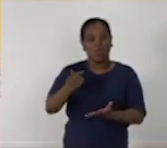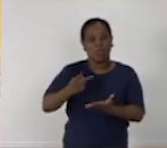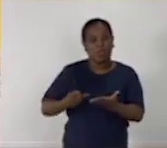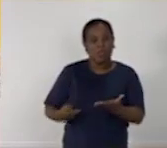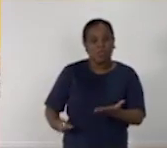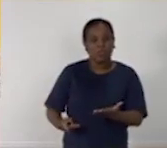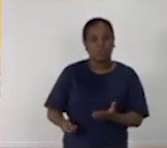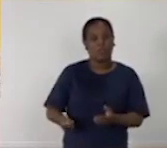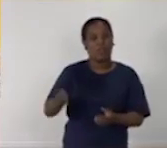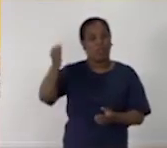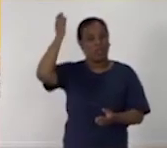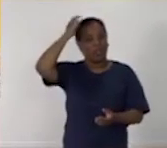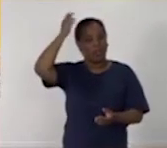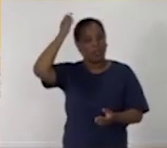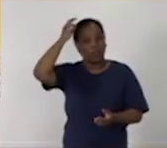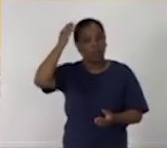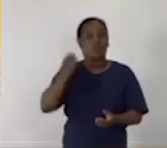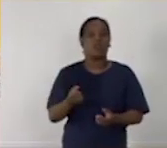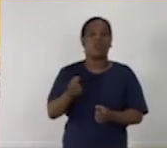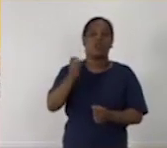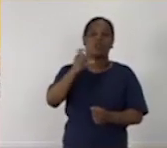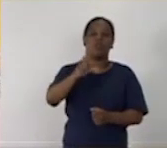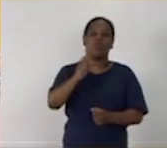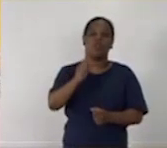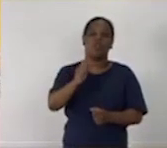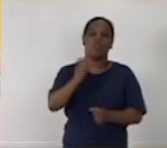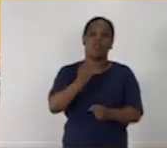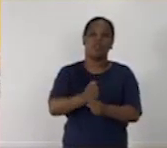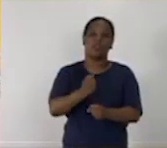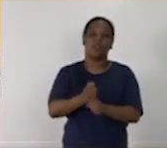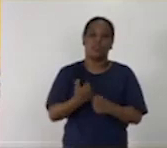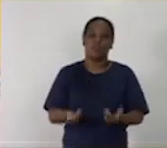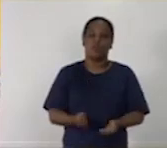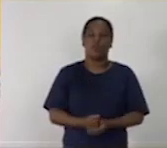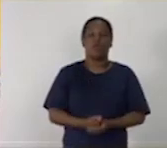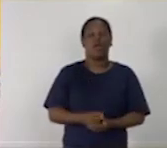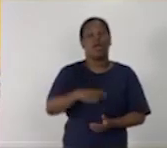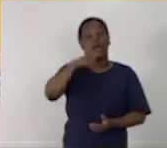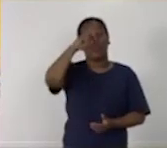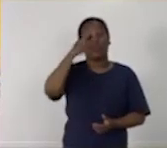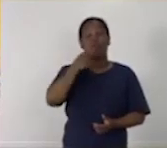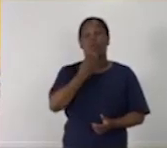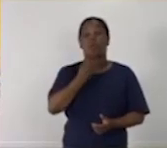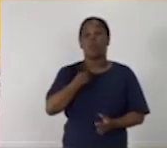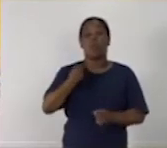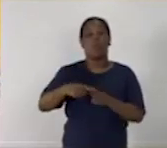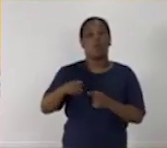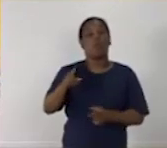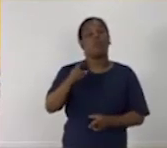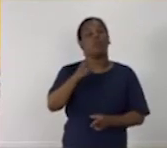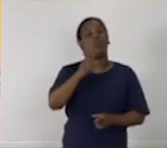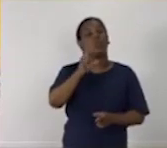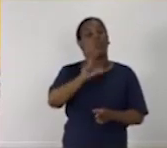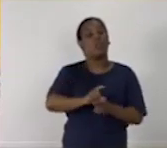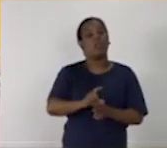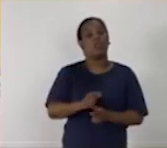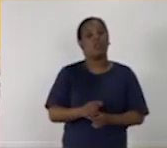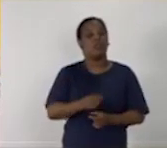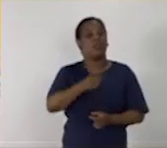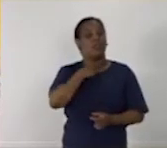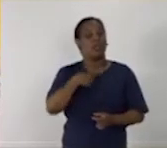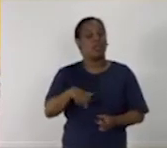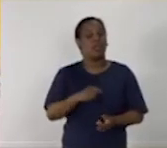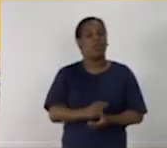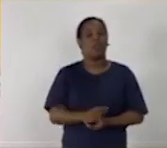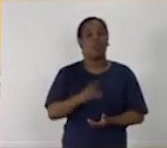español y el cuaderno de caligrafía, así como también otros materiales complementarios. Miren,